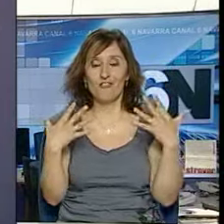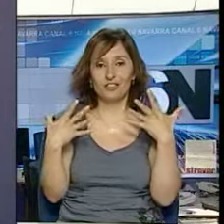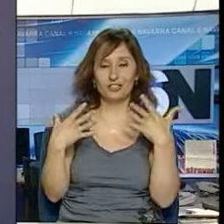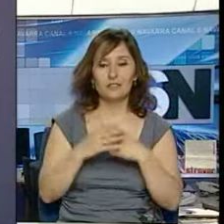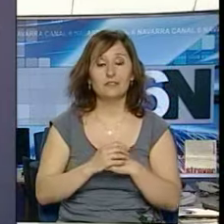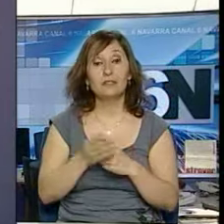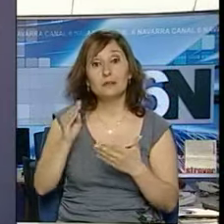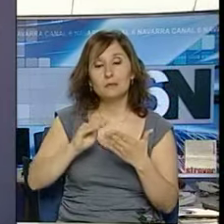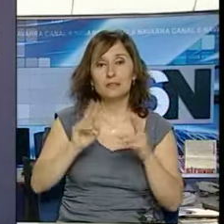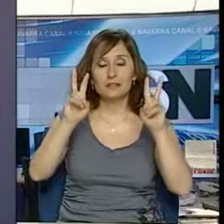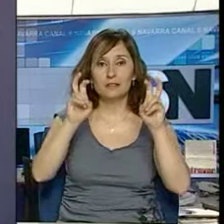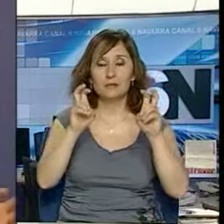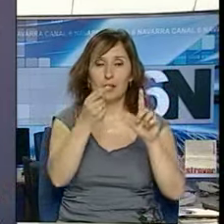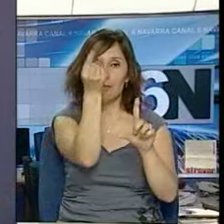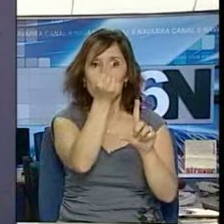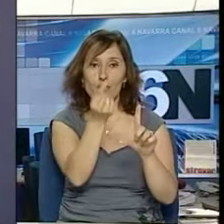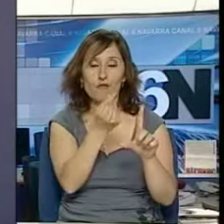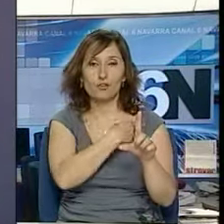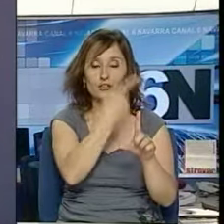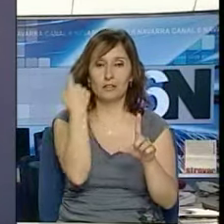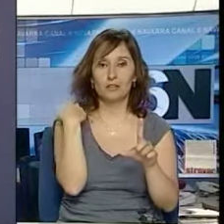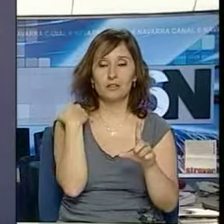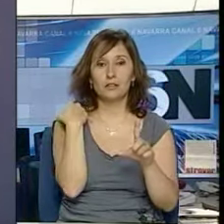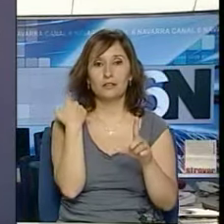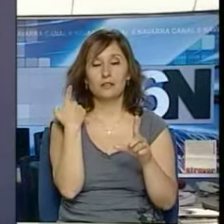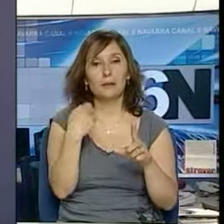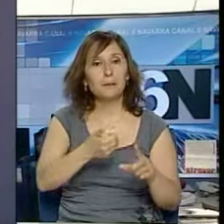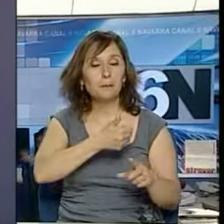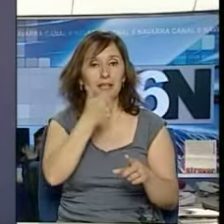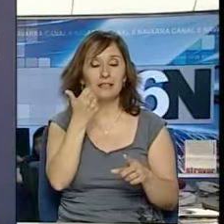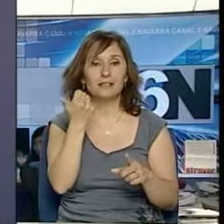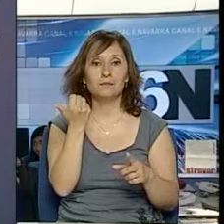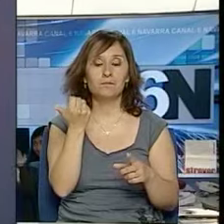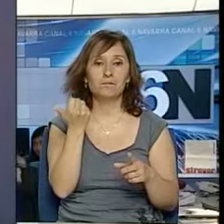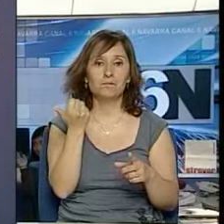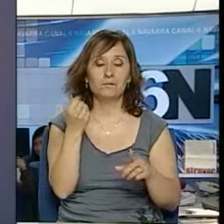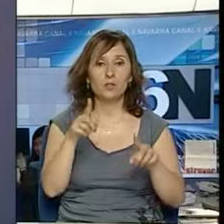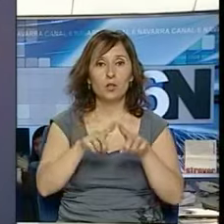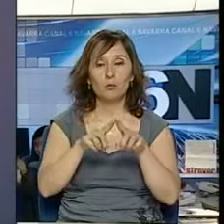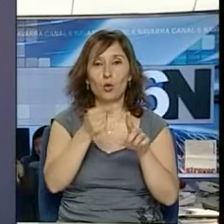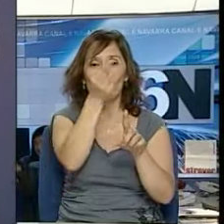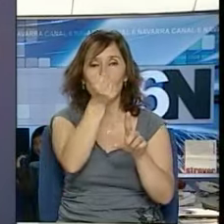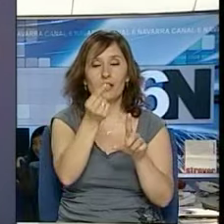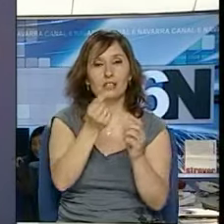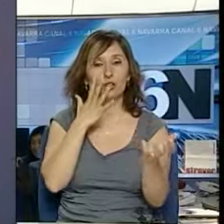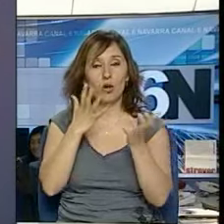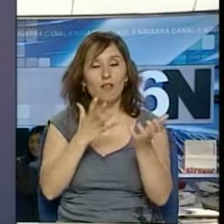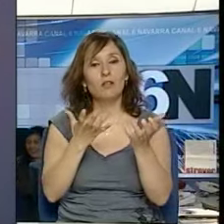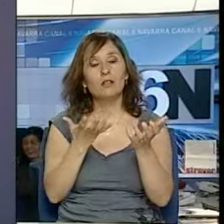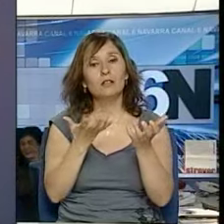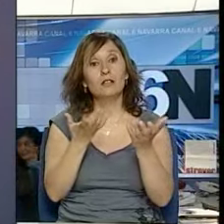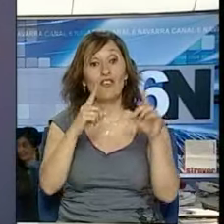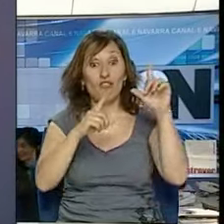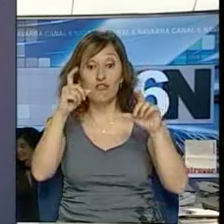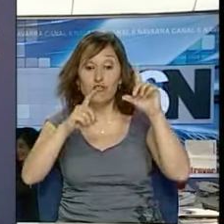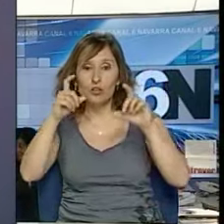El tema de San Fermín, el tema gráfico, ha ido más por los derroteros del diseño gráfico y la